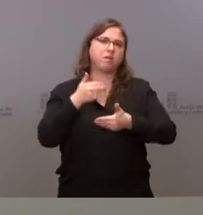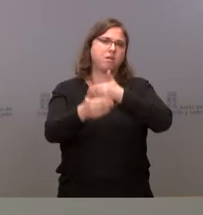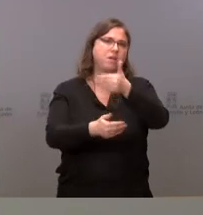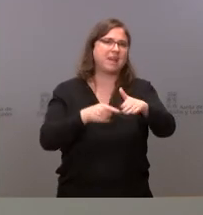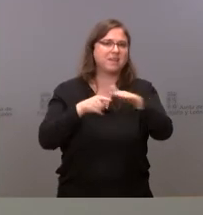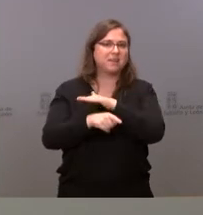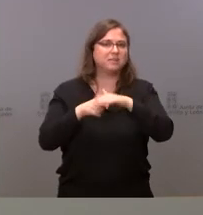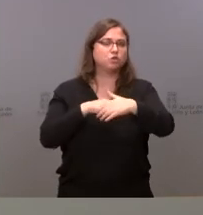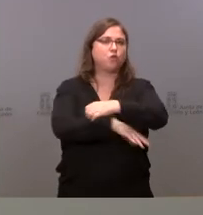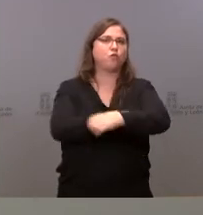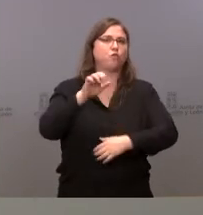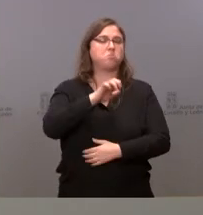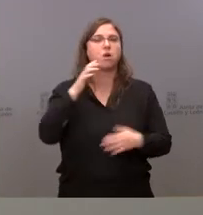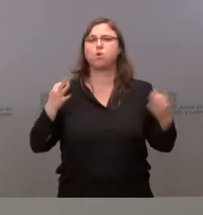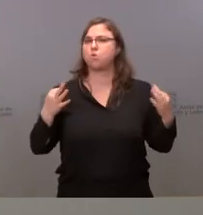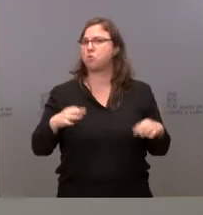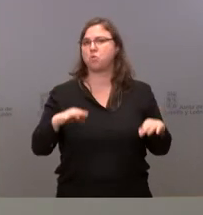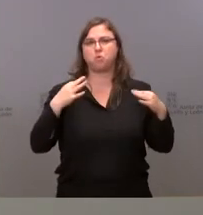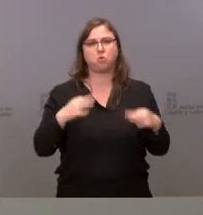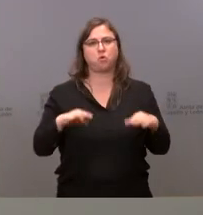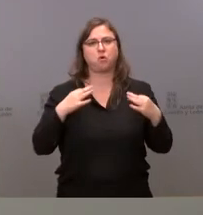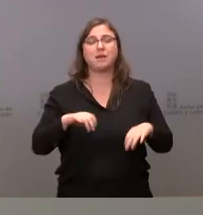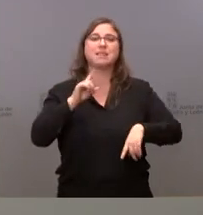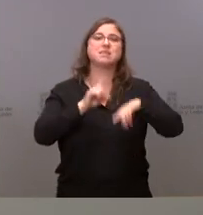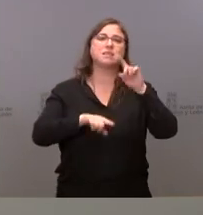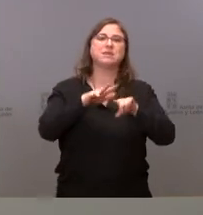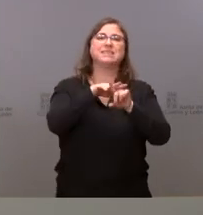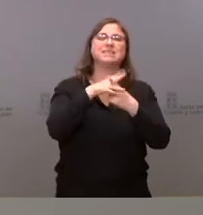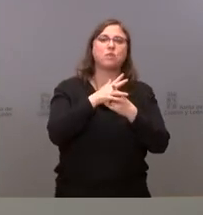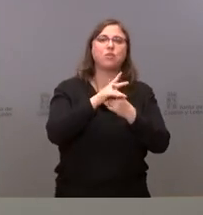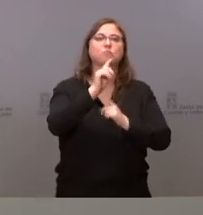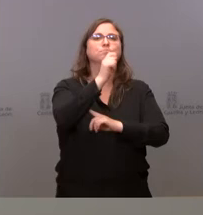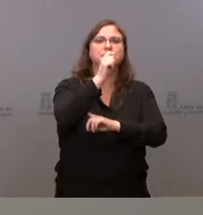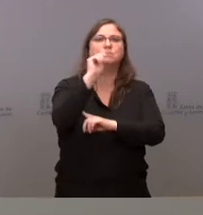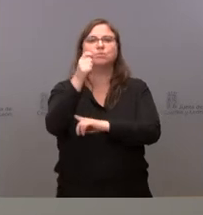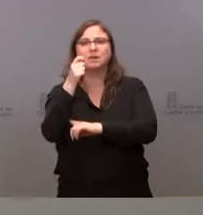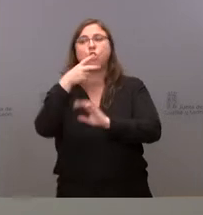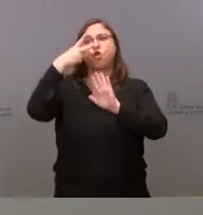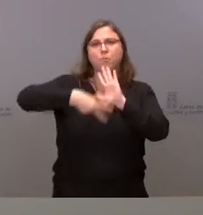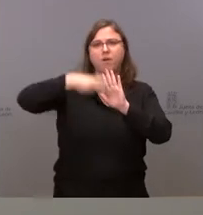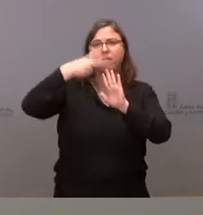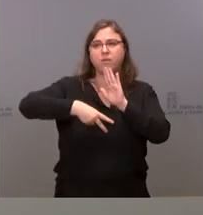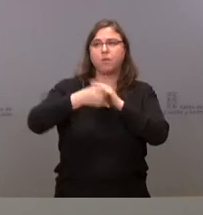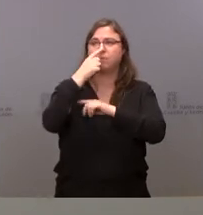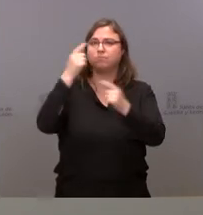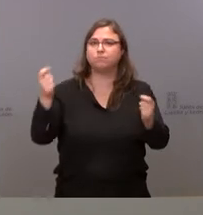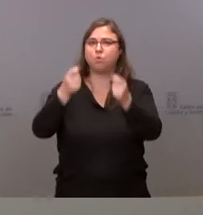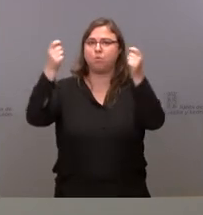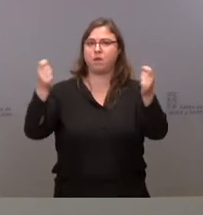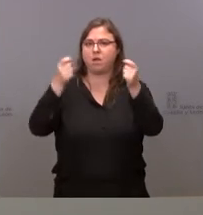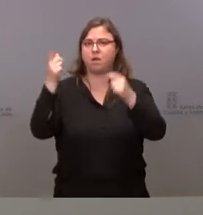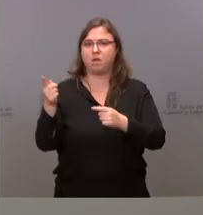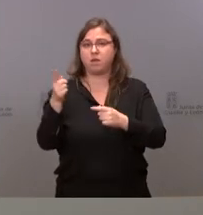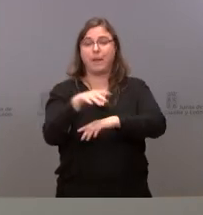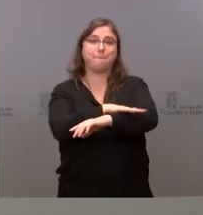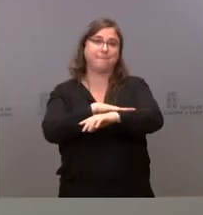los mismos con toda normalidad en base a los distintos hitos y la distinta normativa que va publicando el